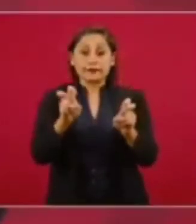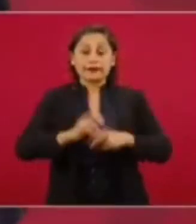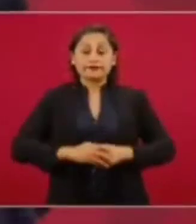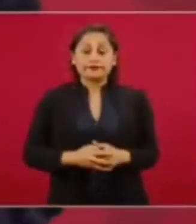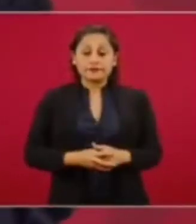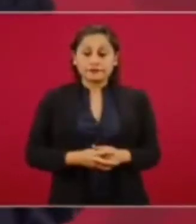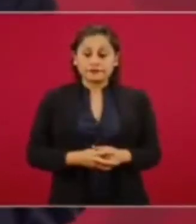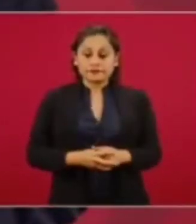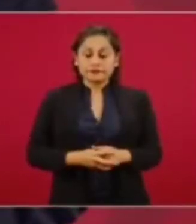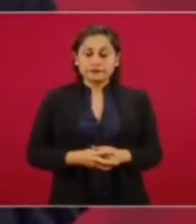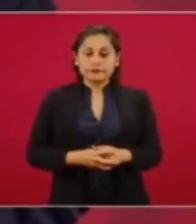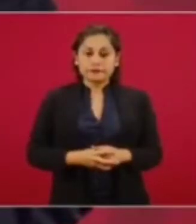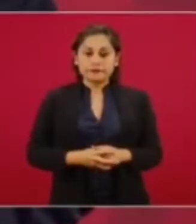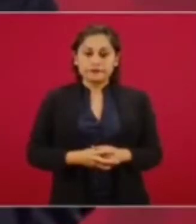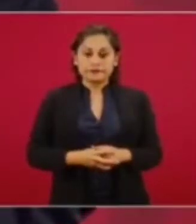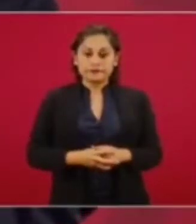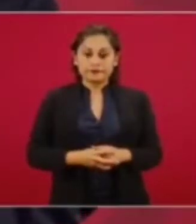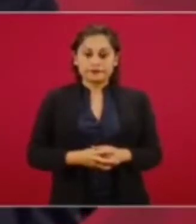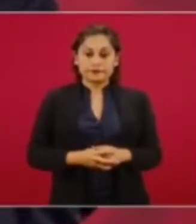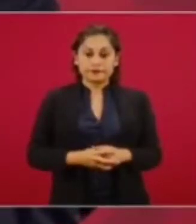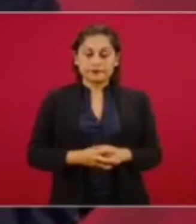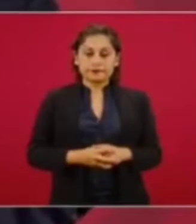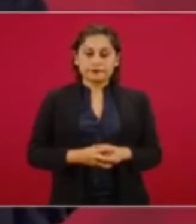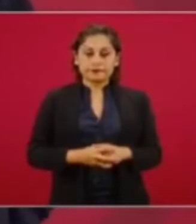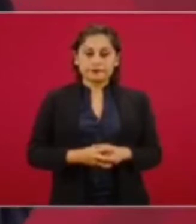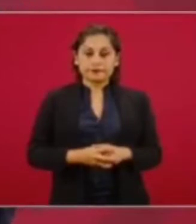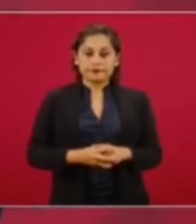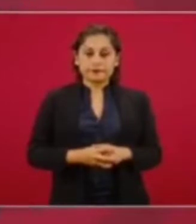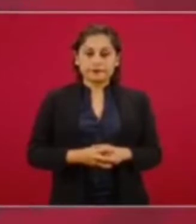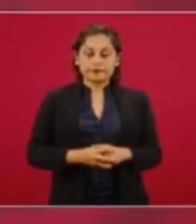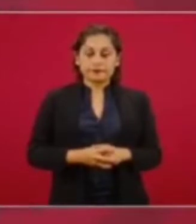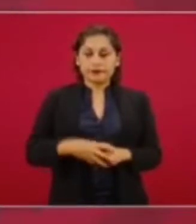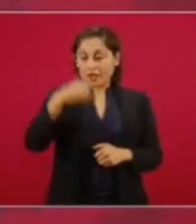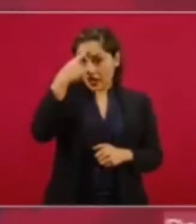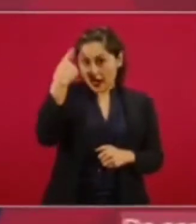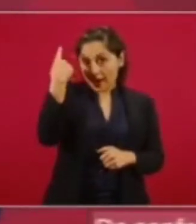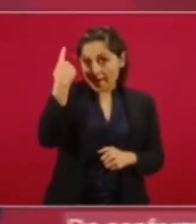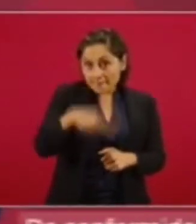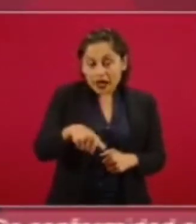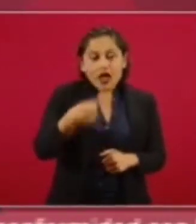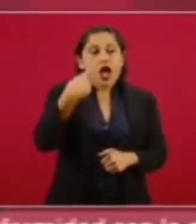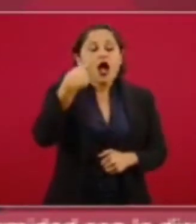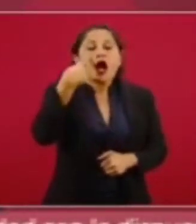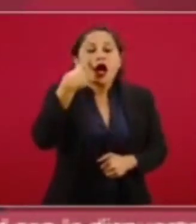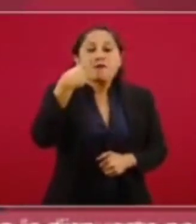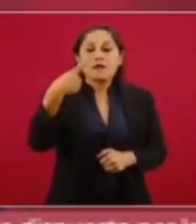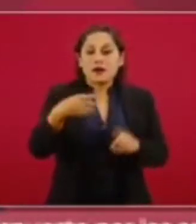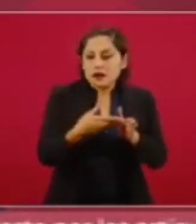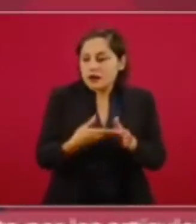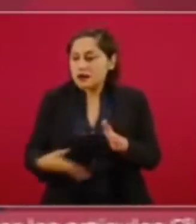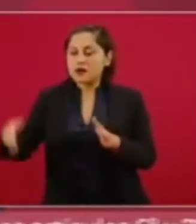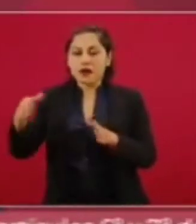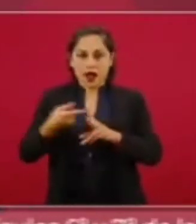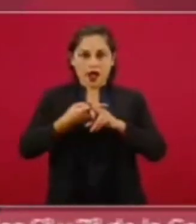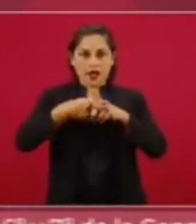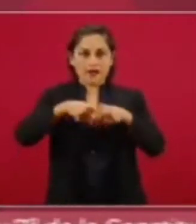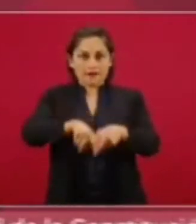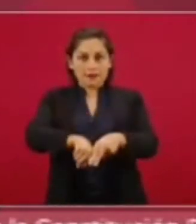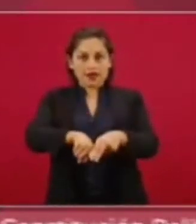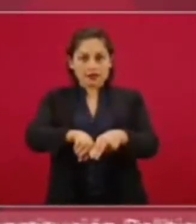inician procesos garantizando derechos humanos